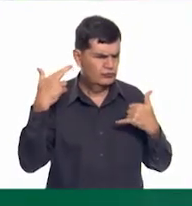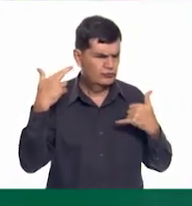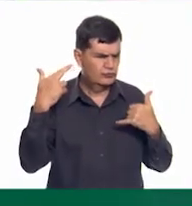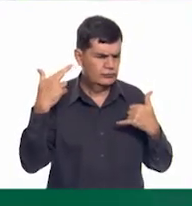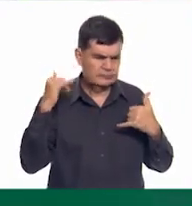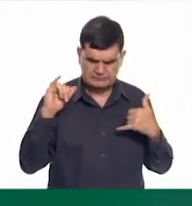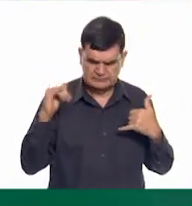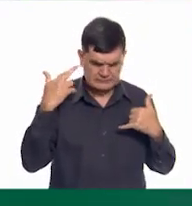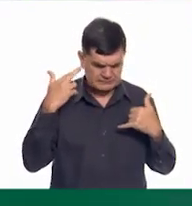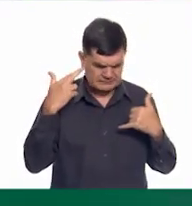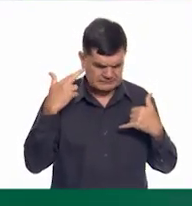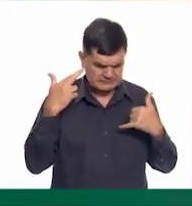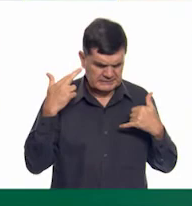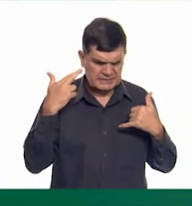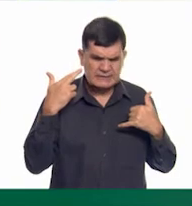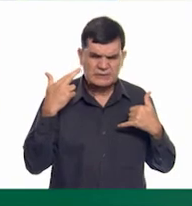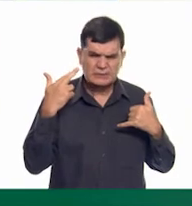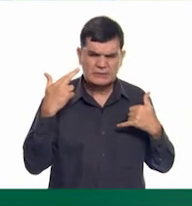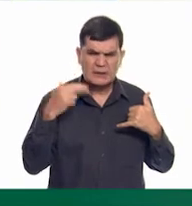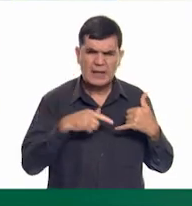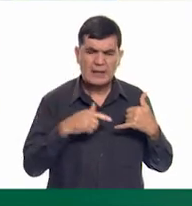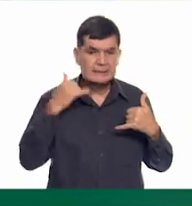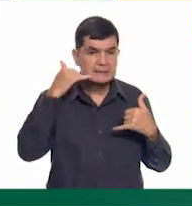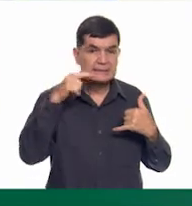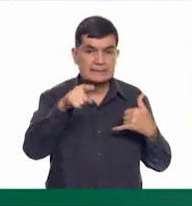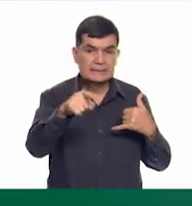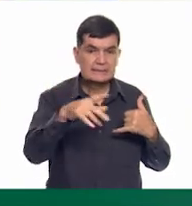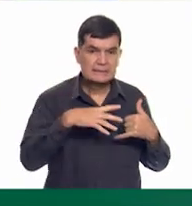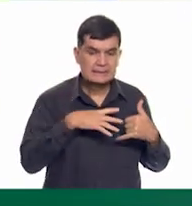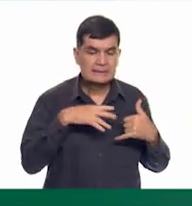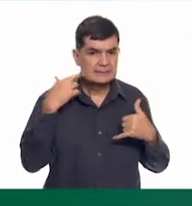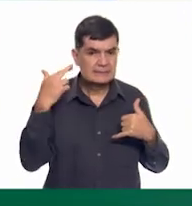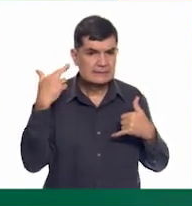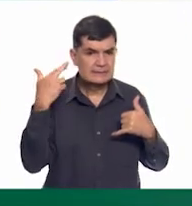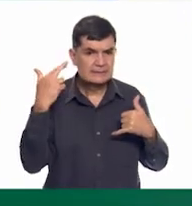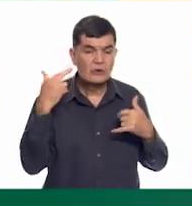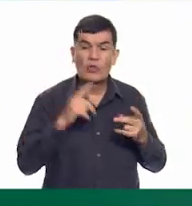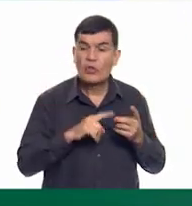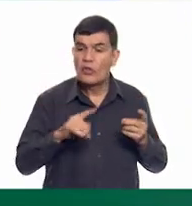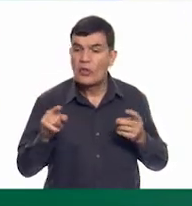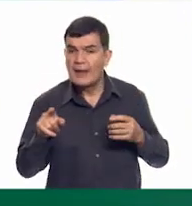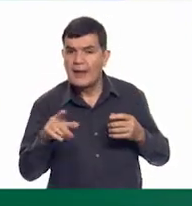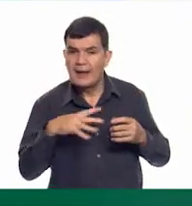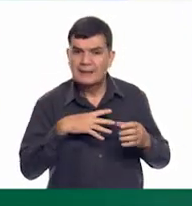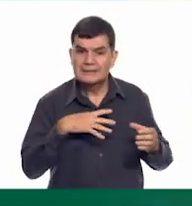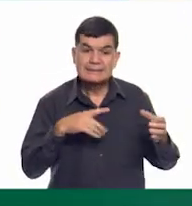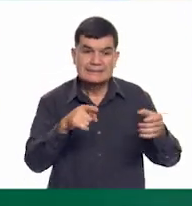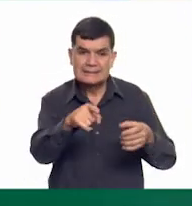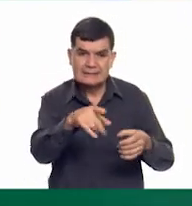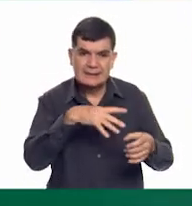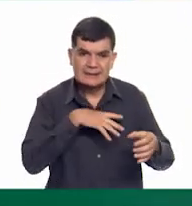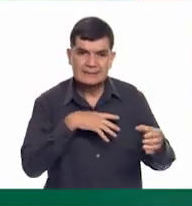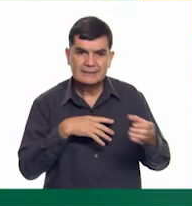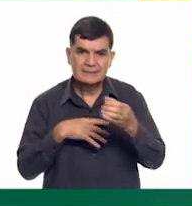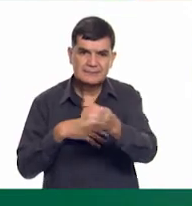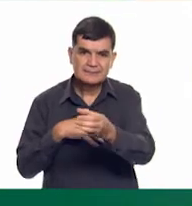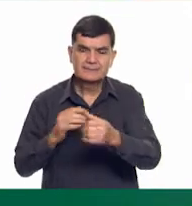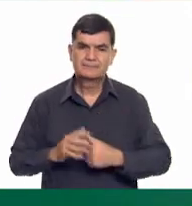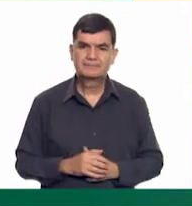¿Una llamada? Ah, el celular. Sí, sí, pásame. ¿Dónde está? Ah, aquí está. Aquí está.